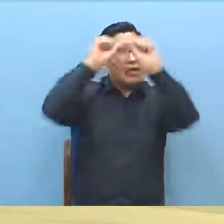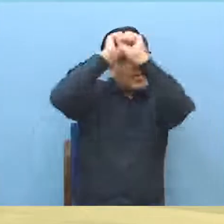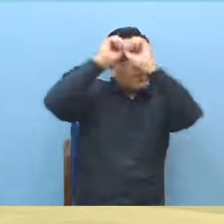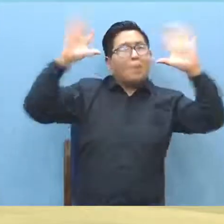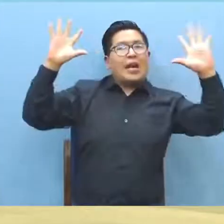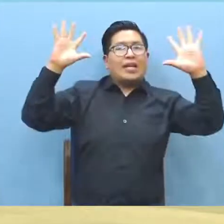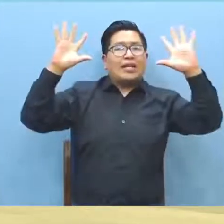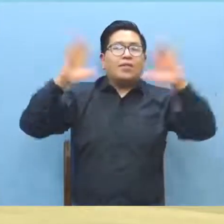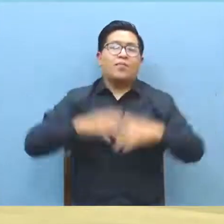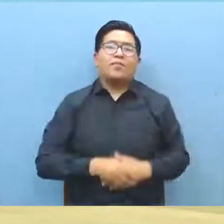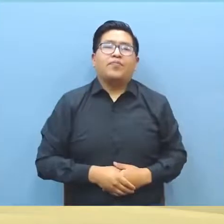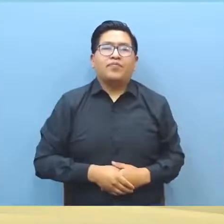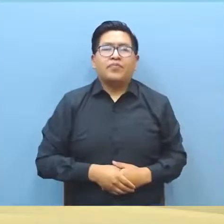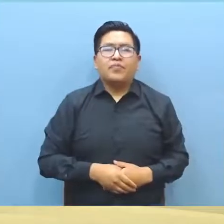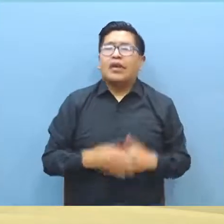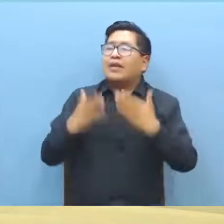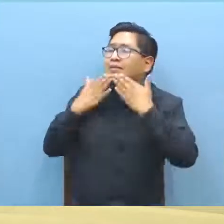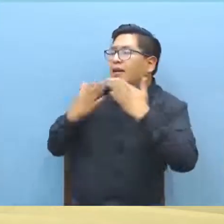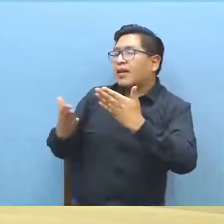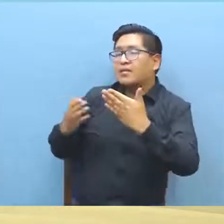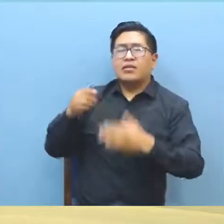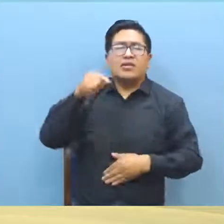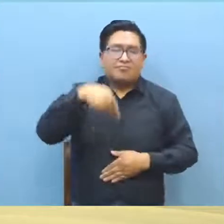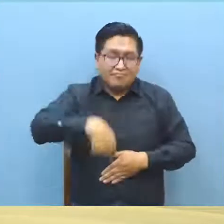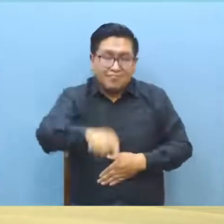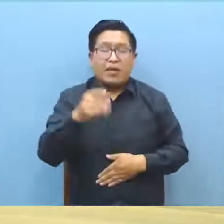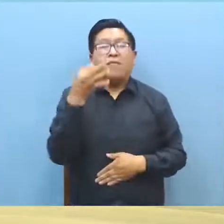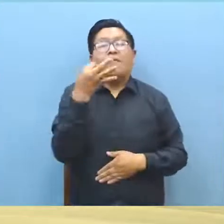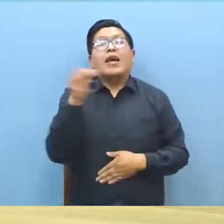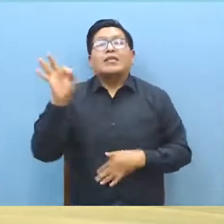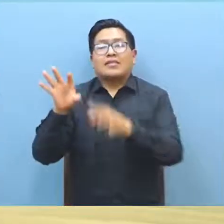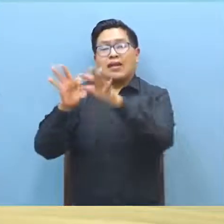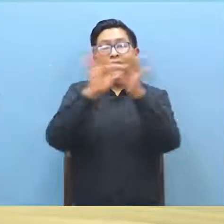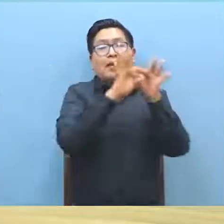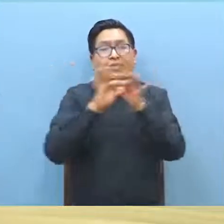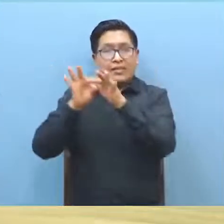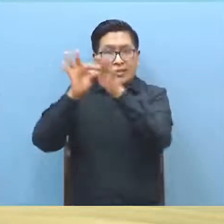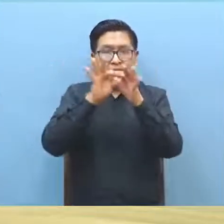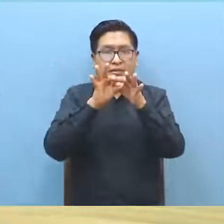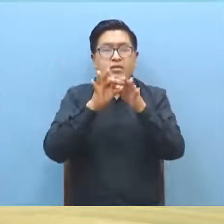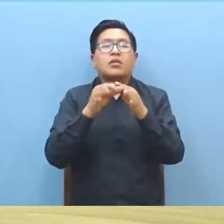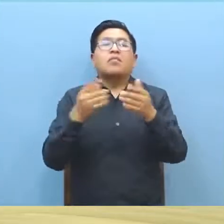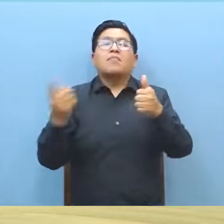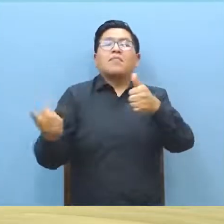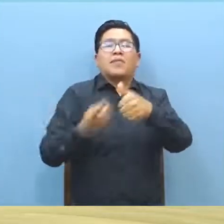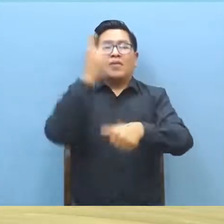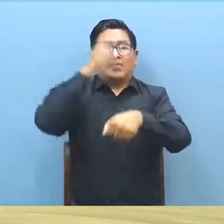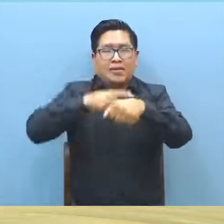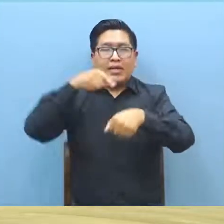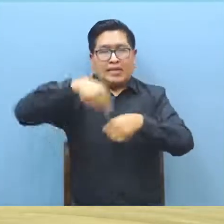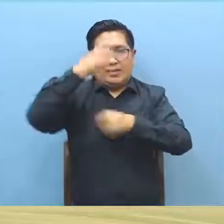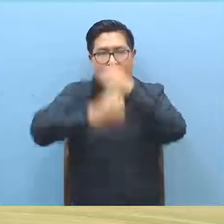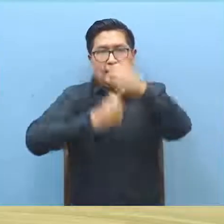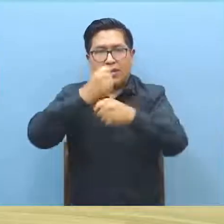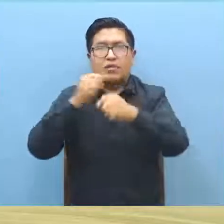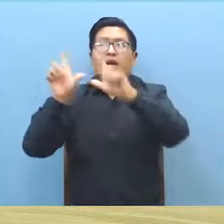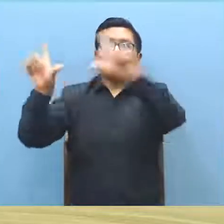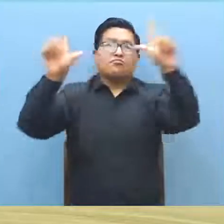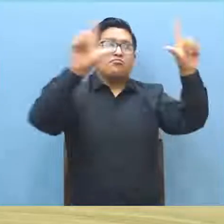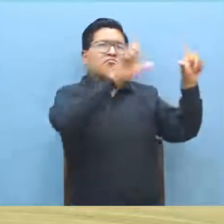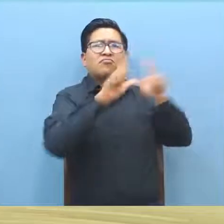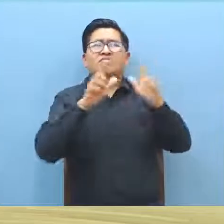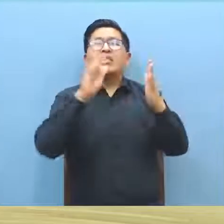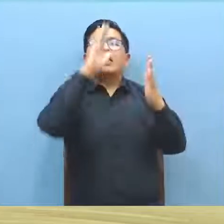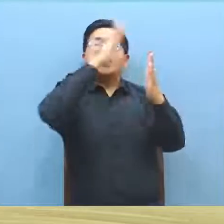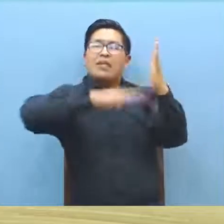Gracias Micaela La Galerie de la Alianza Francesa presenta su primera exhibición del año Imaginarios Colectivos es una exposición conjunta